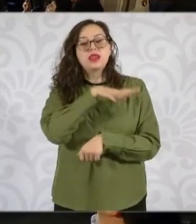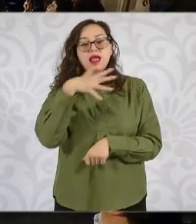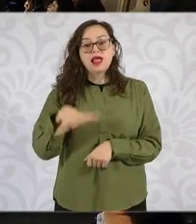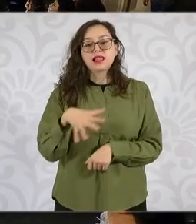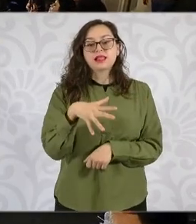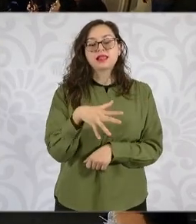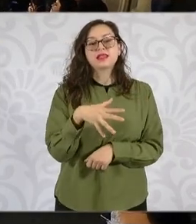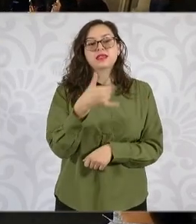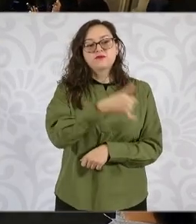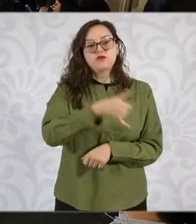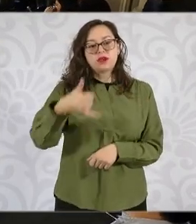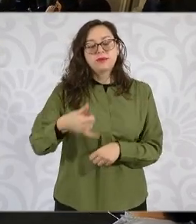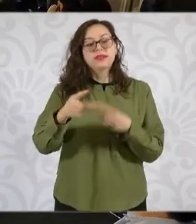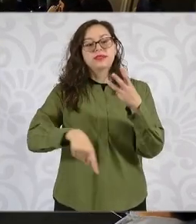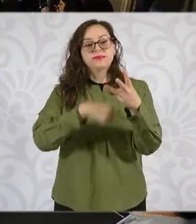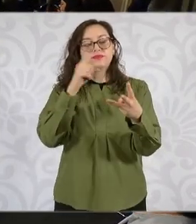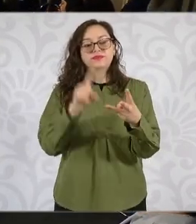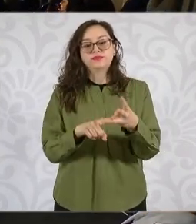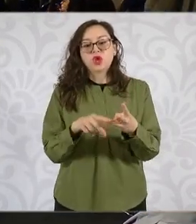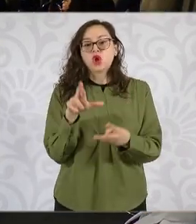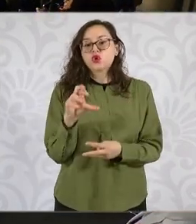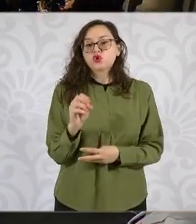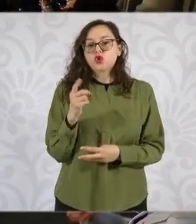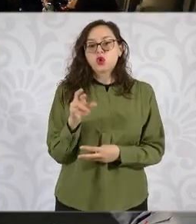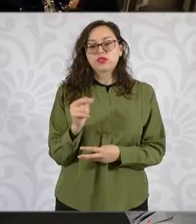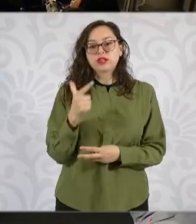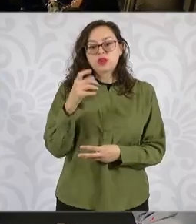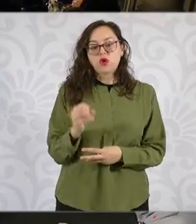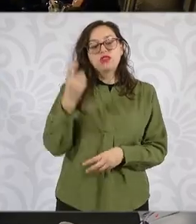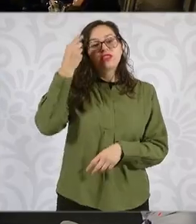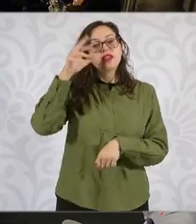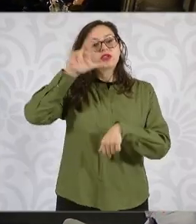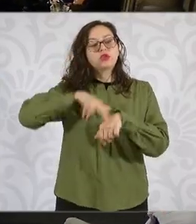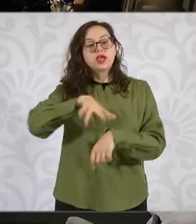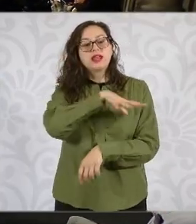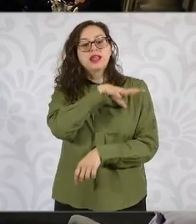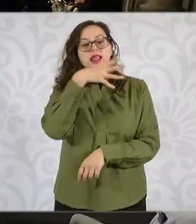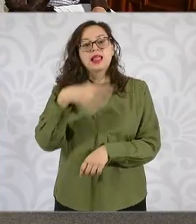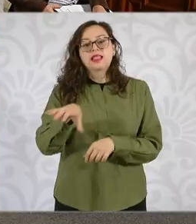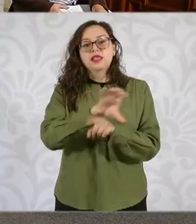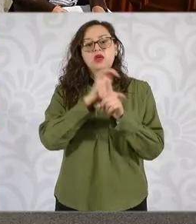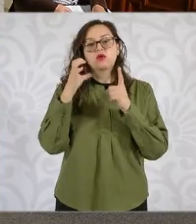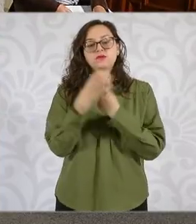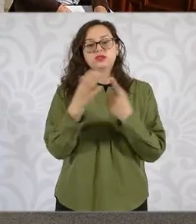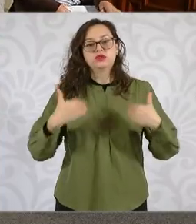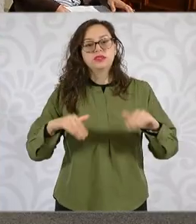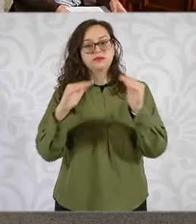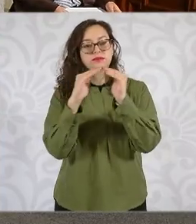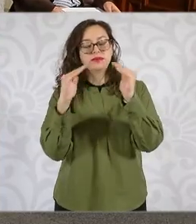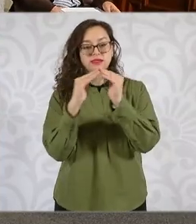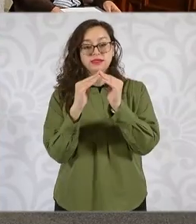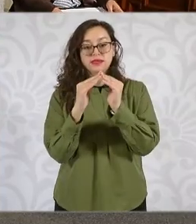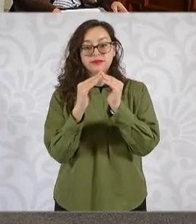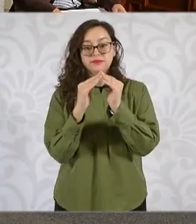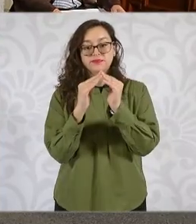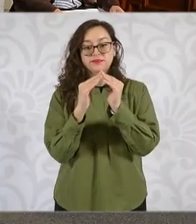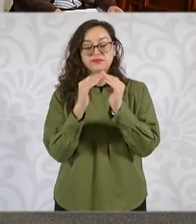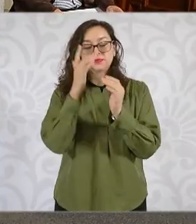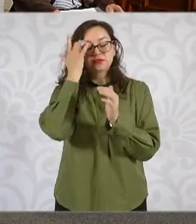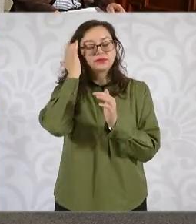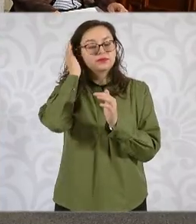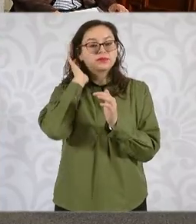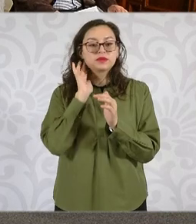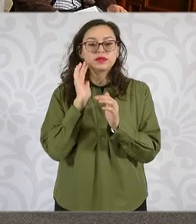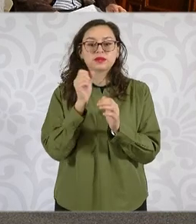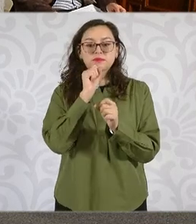está Rodrigo Chávez, director general de la Comisión Nacional de Vivienda y José